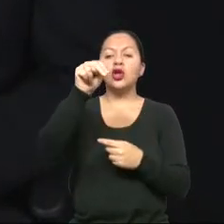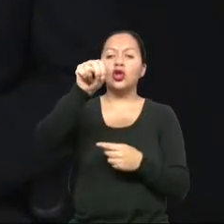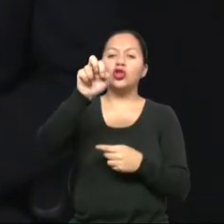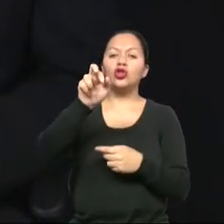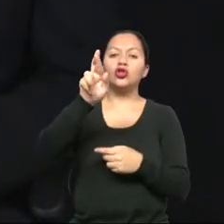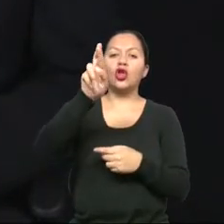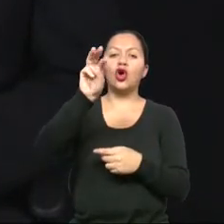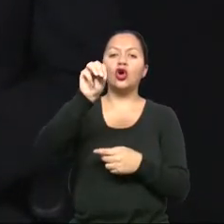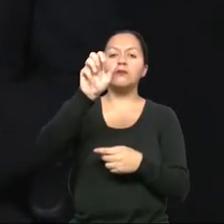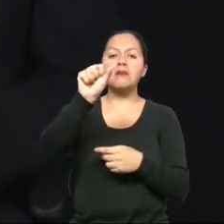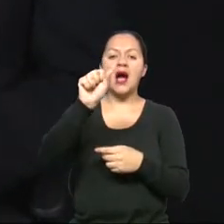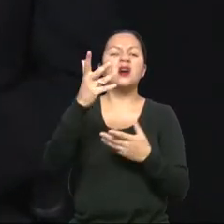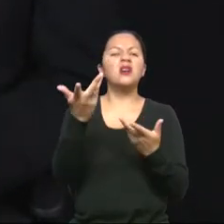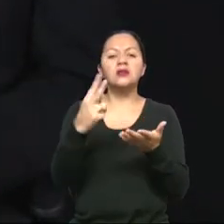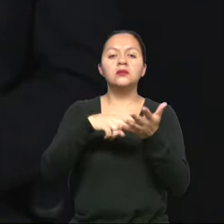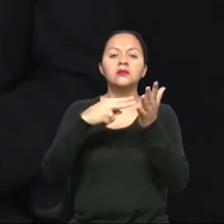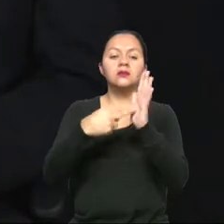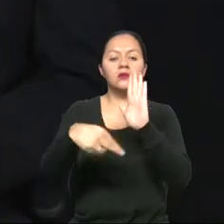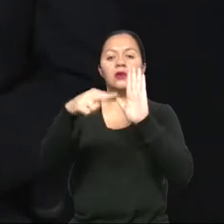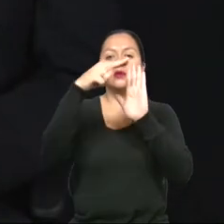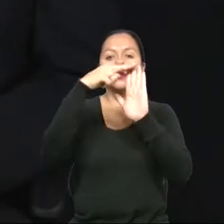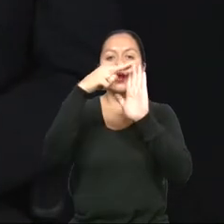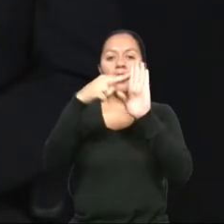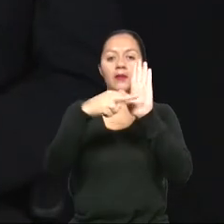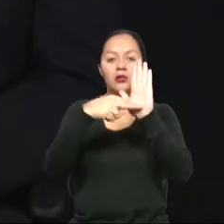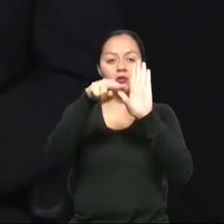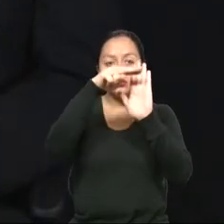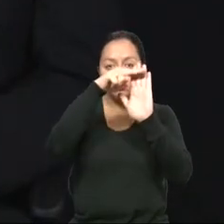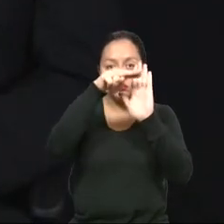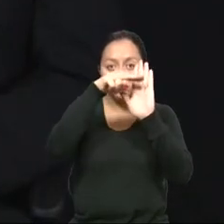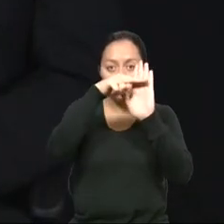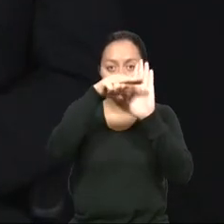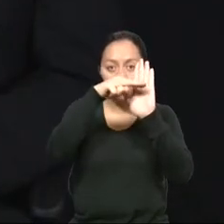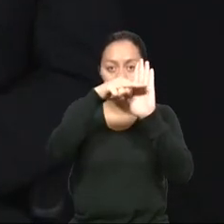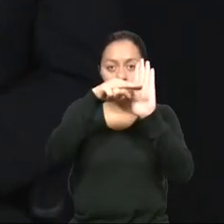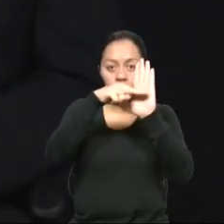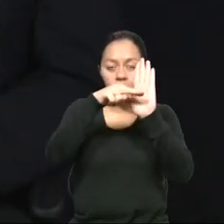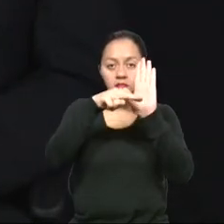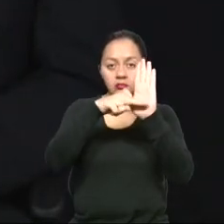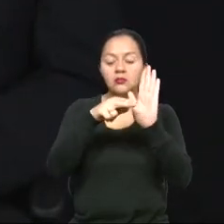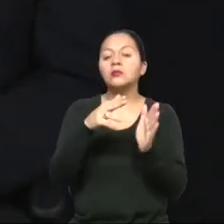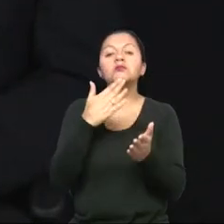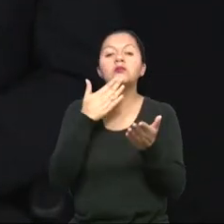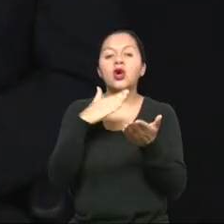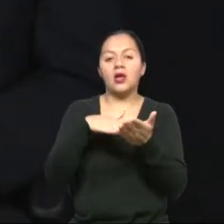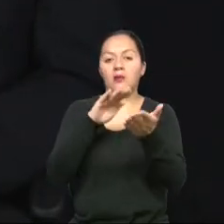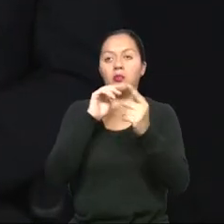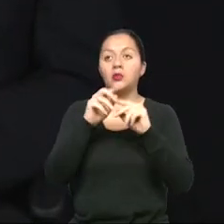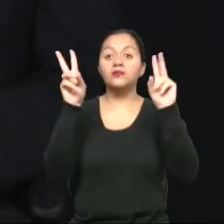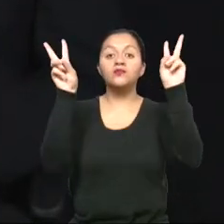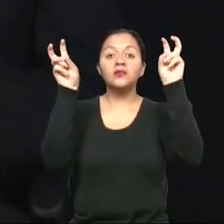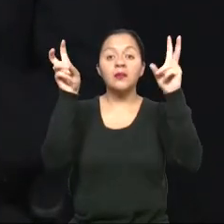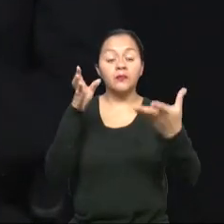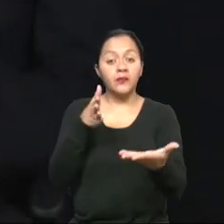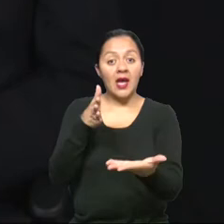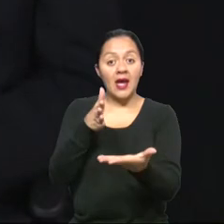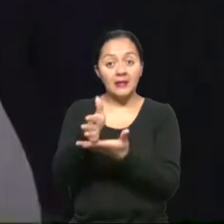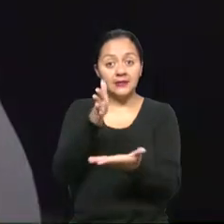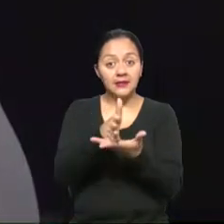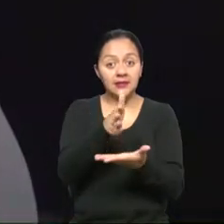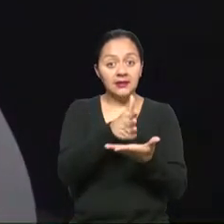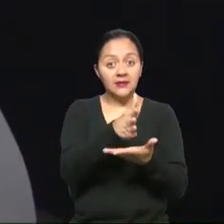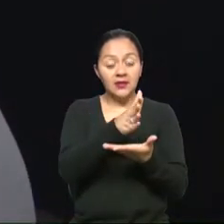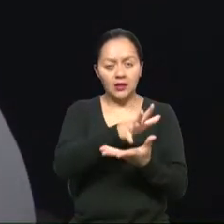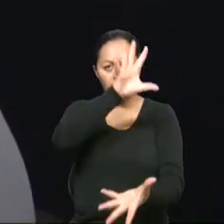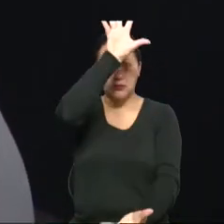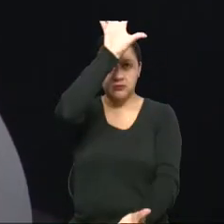mejores prácticas mundiales en todos los campos de actividad. Si nosotros vamos a hablar en el tema de accesibilidad, entonces serían todas las normas